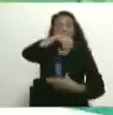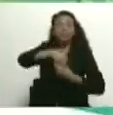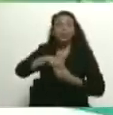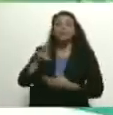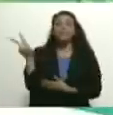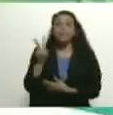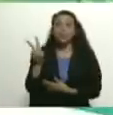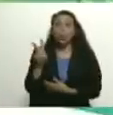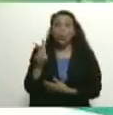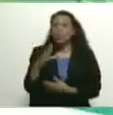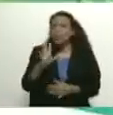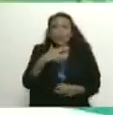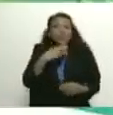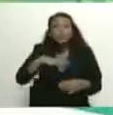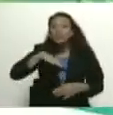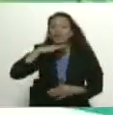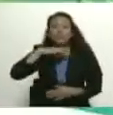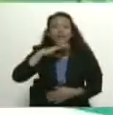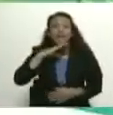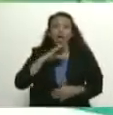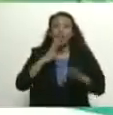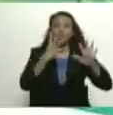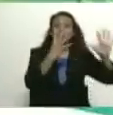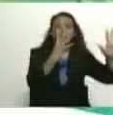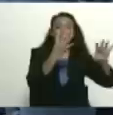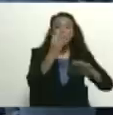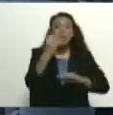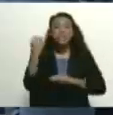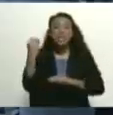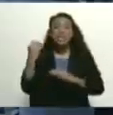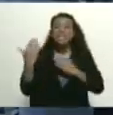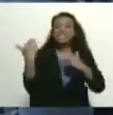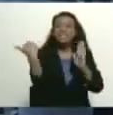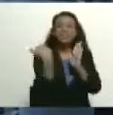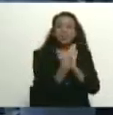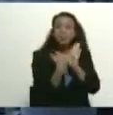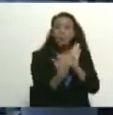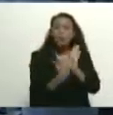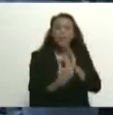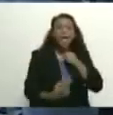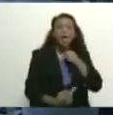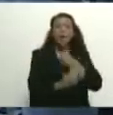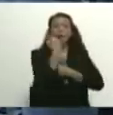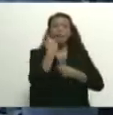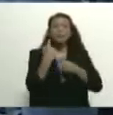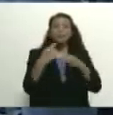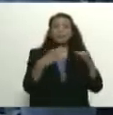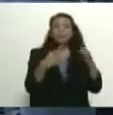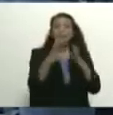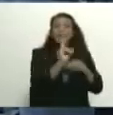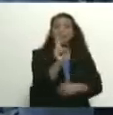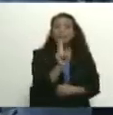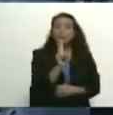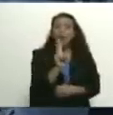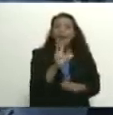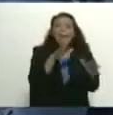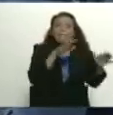No le bastó con meterle 900 sanciones contra Venezuela. Es el mismo sector, el mismo grupo.